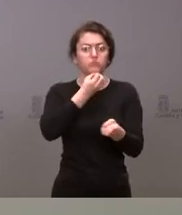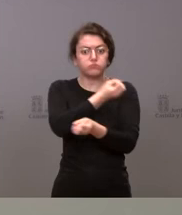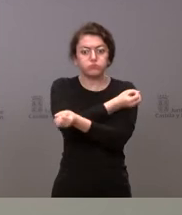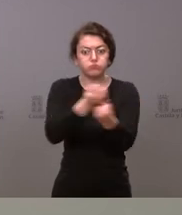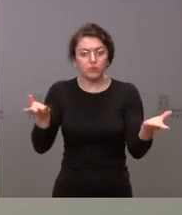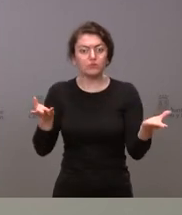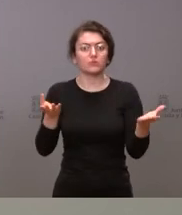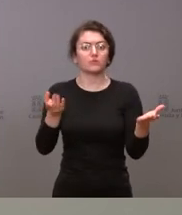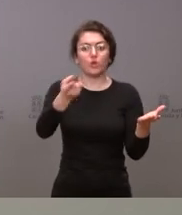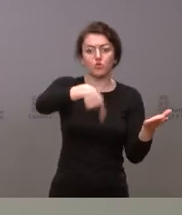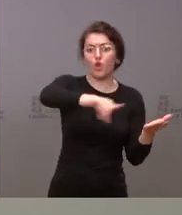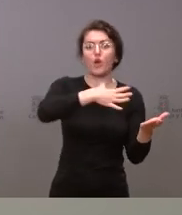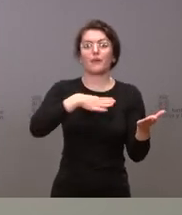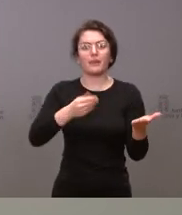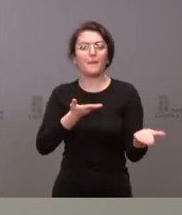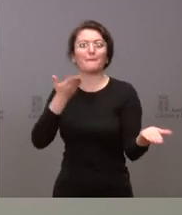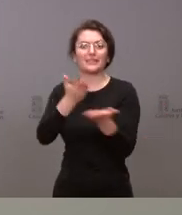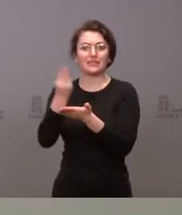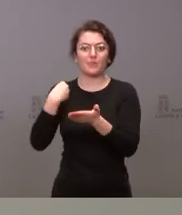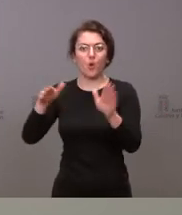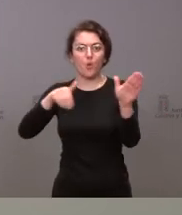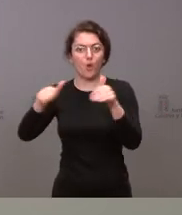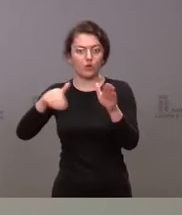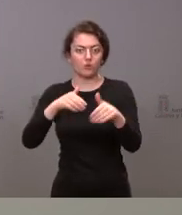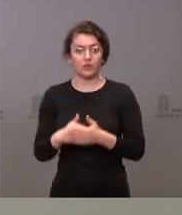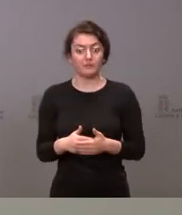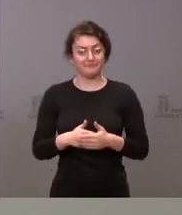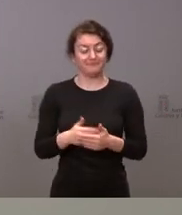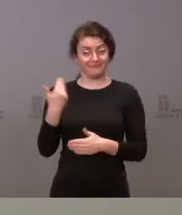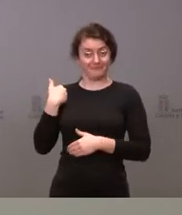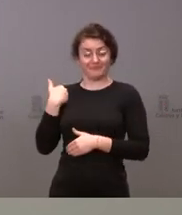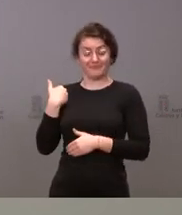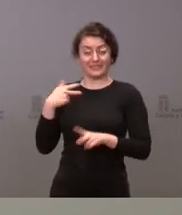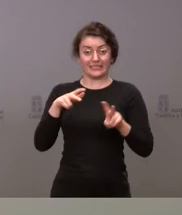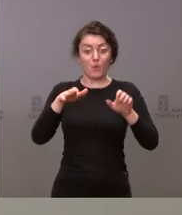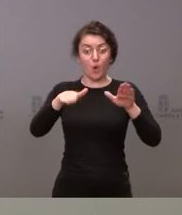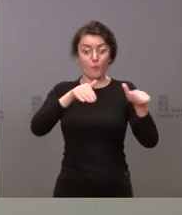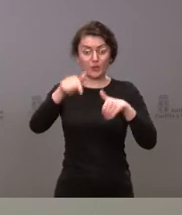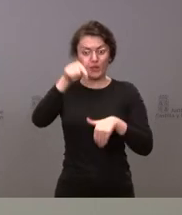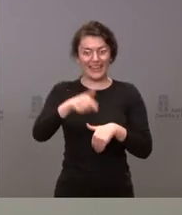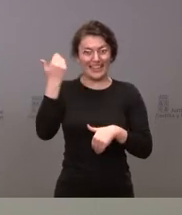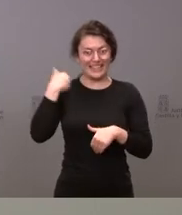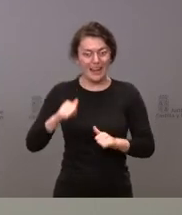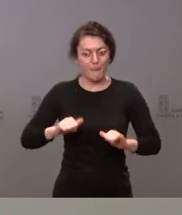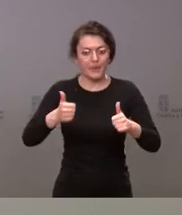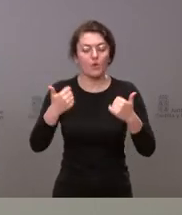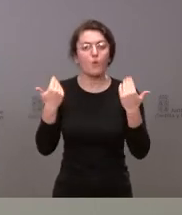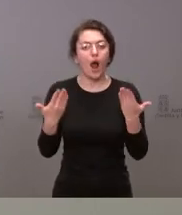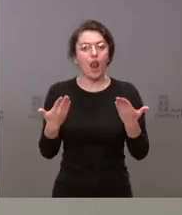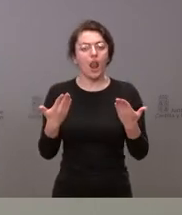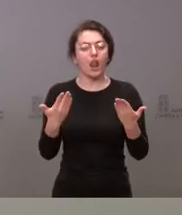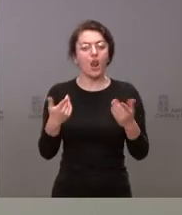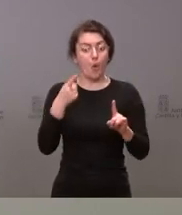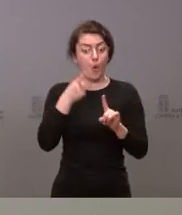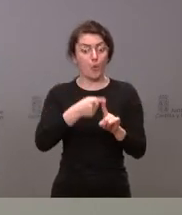presentando las convocatorias por cierto una de las convocatorias que ya tenemos en marcha en nuestra comunidad autónoma es muy útil en relación con